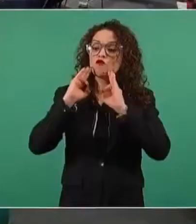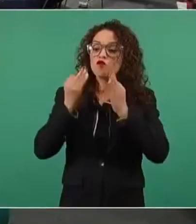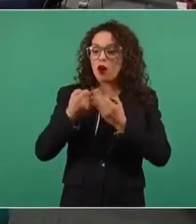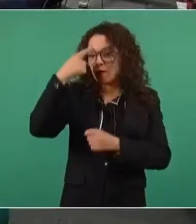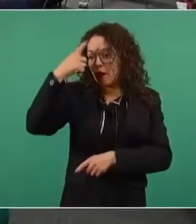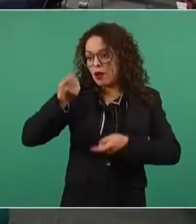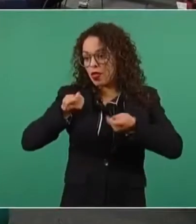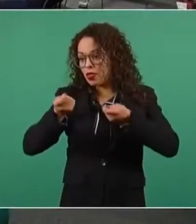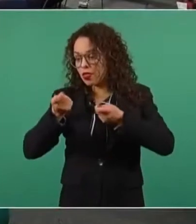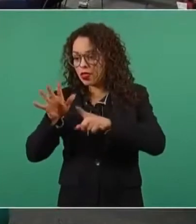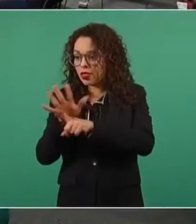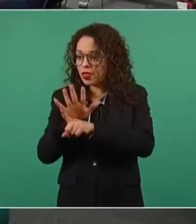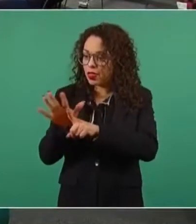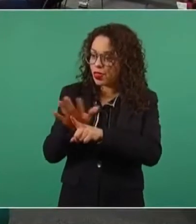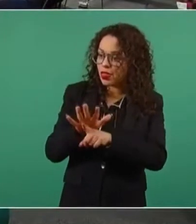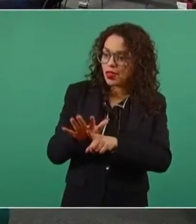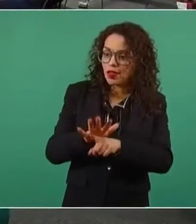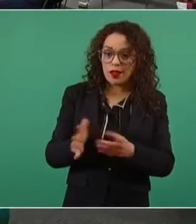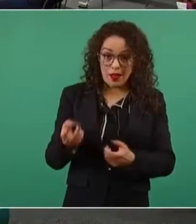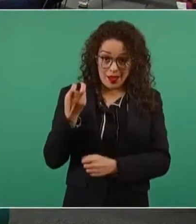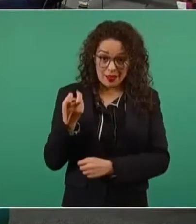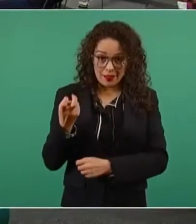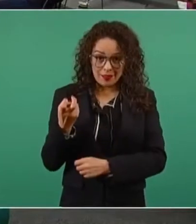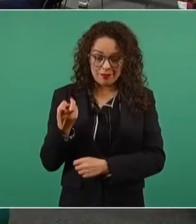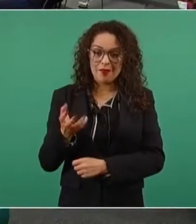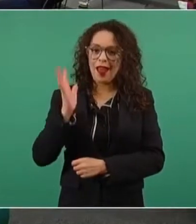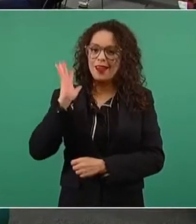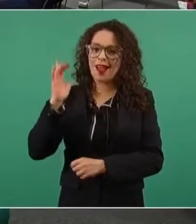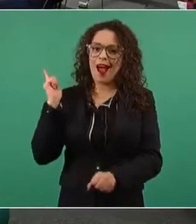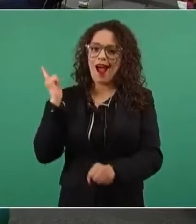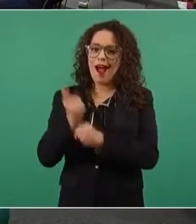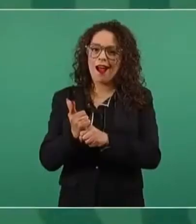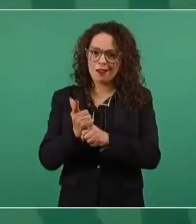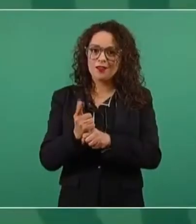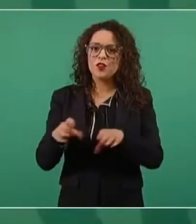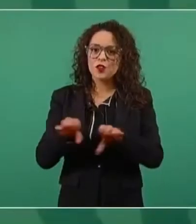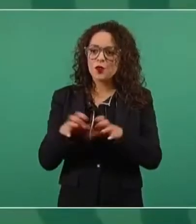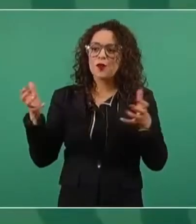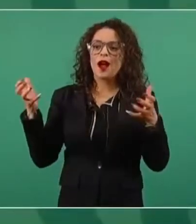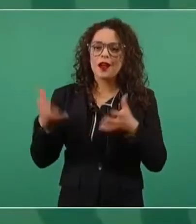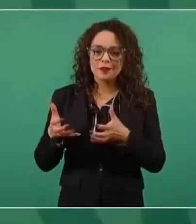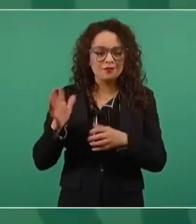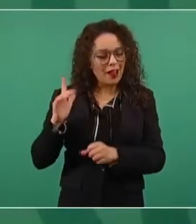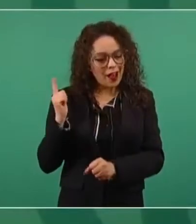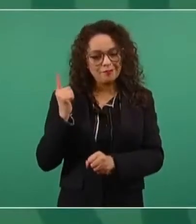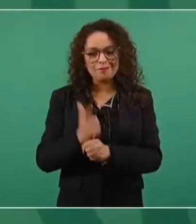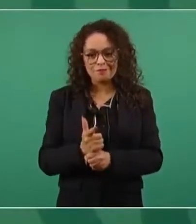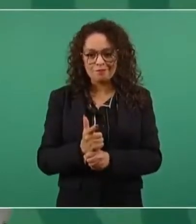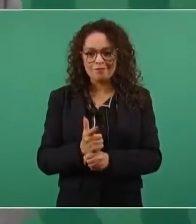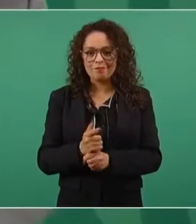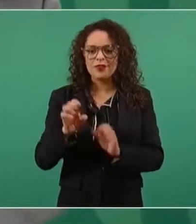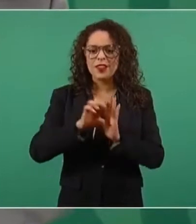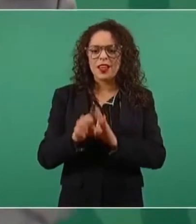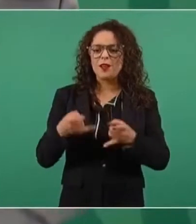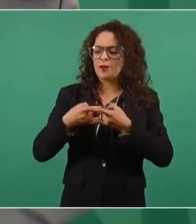manipulación está quedando al descubierto es como la fábula de que el rey